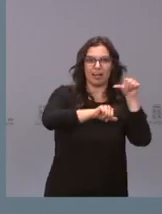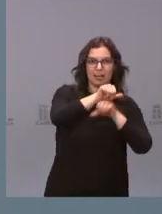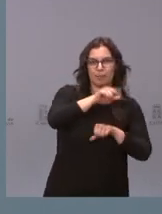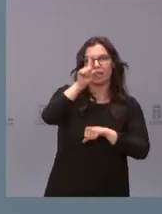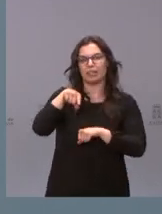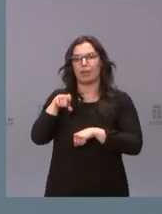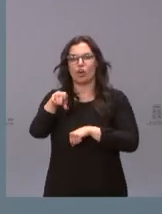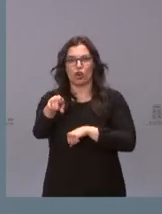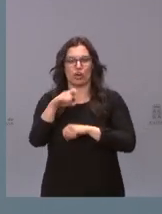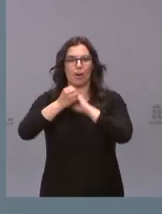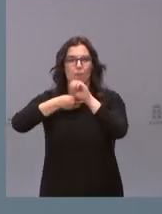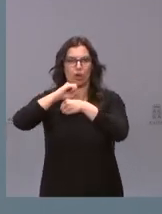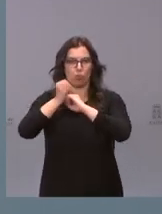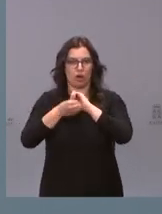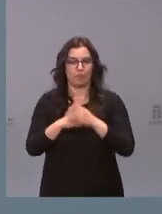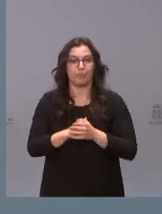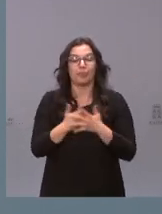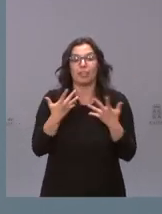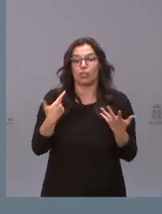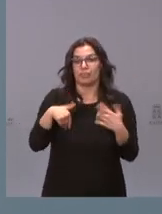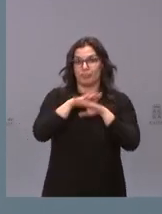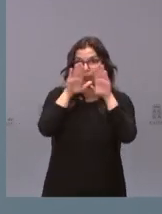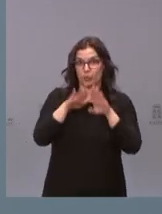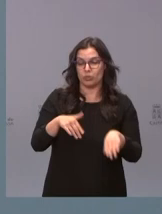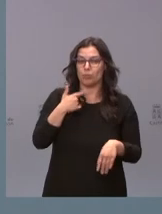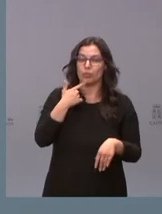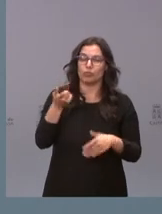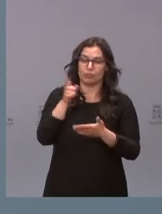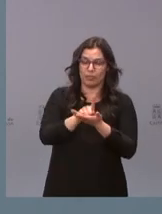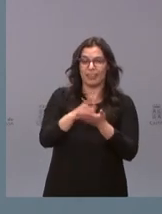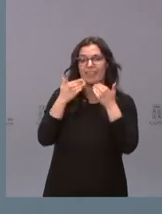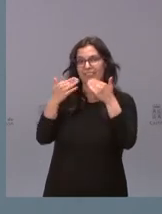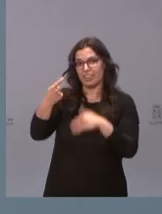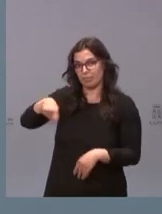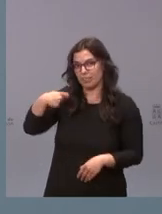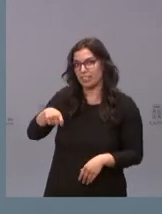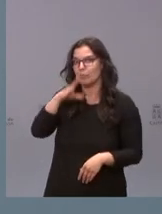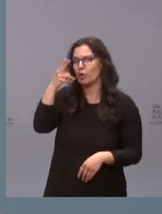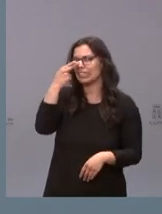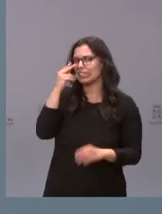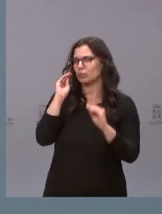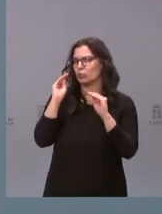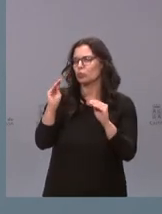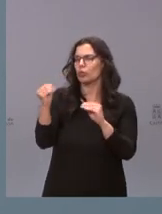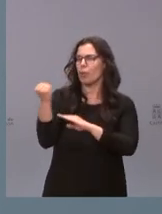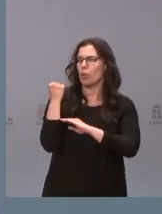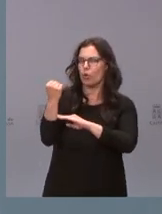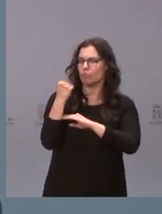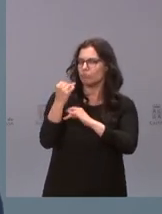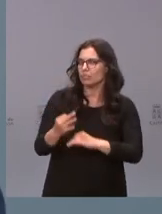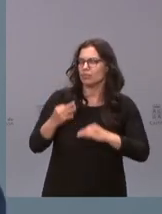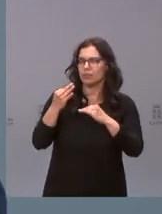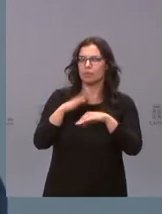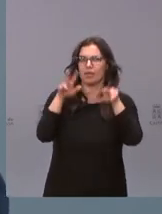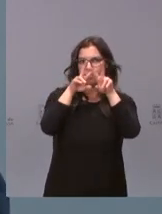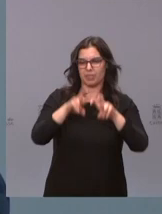oncología molecular. Así que termino de nuevo. Muchas gracias, presidente, por tu interés y continuado apoyo a la